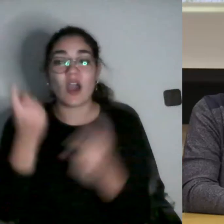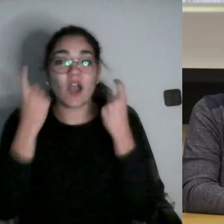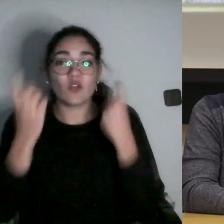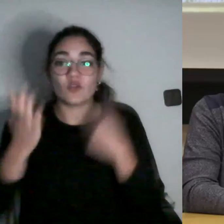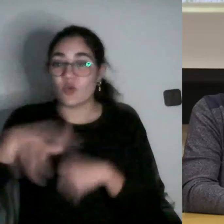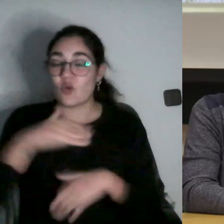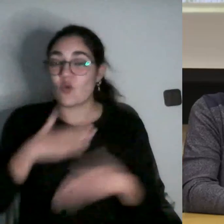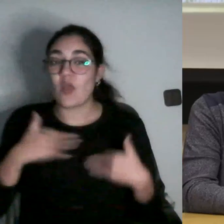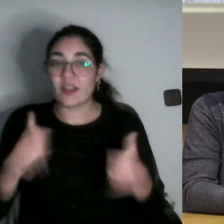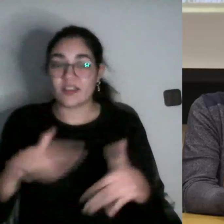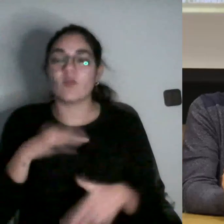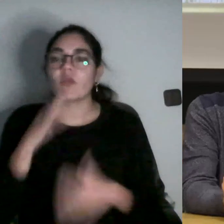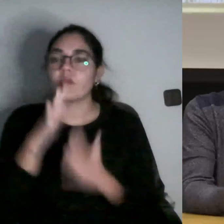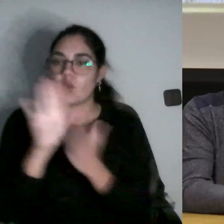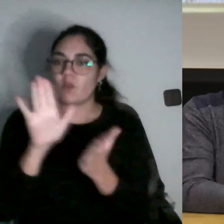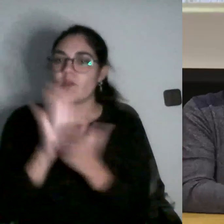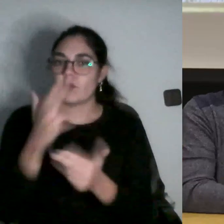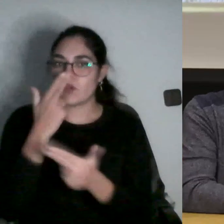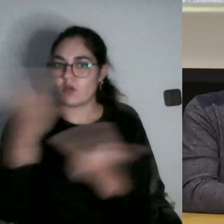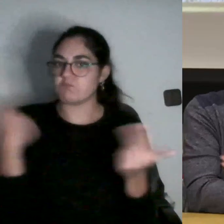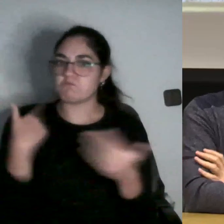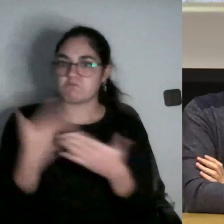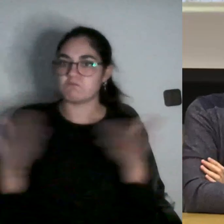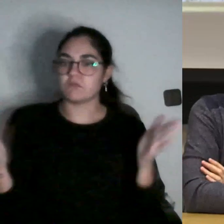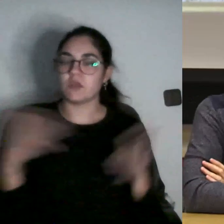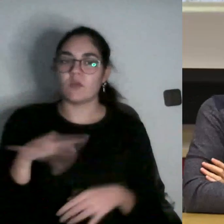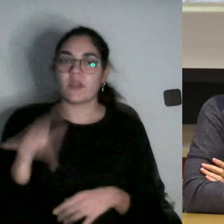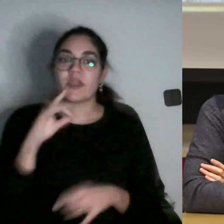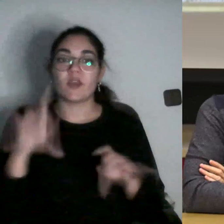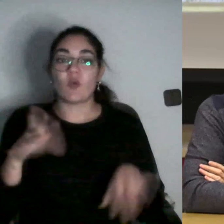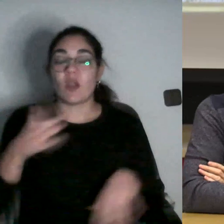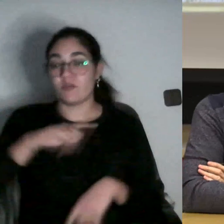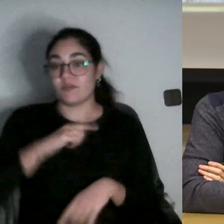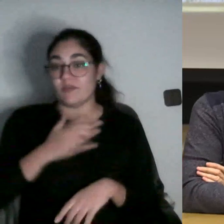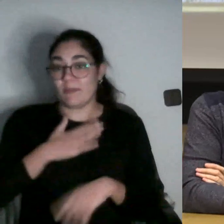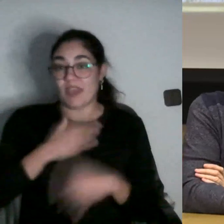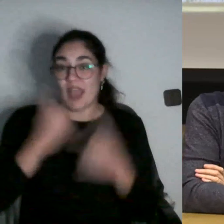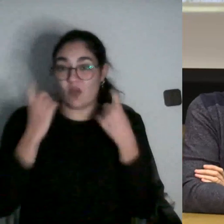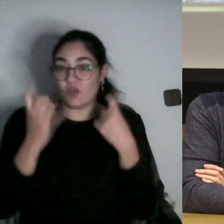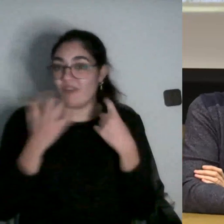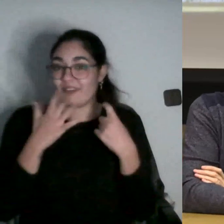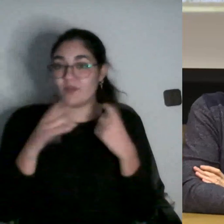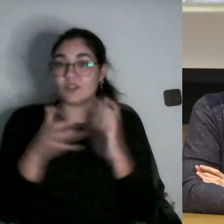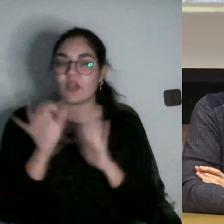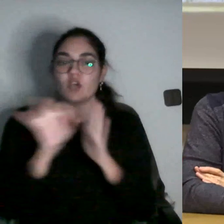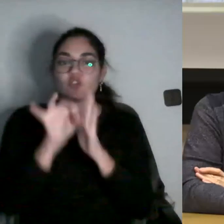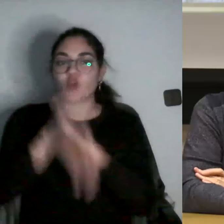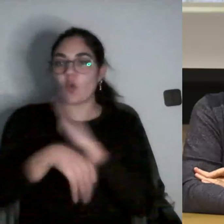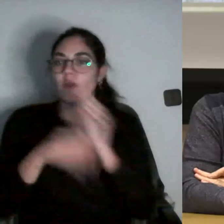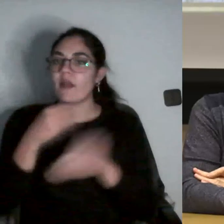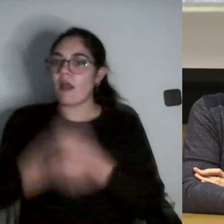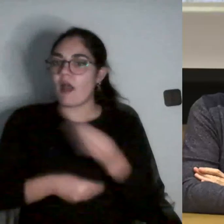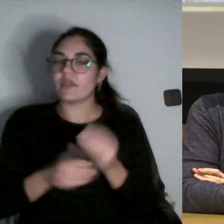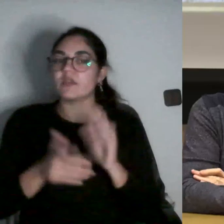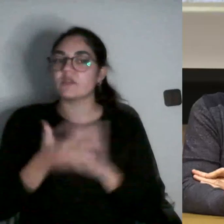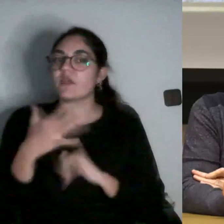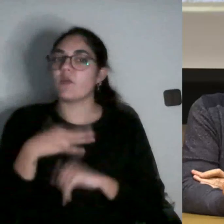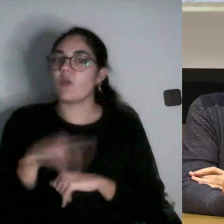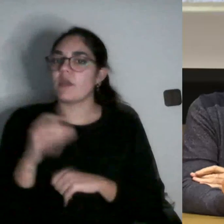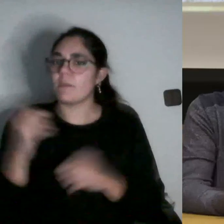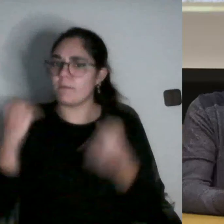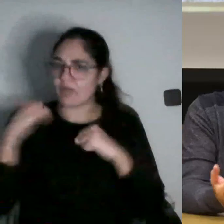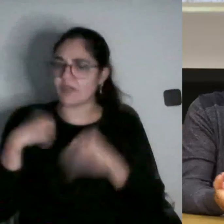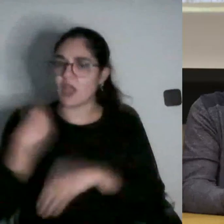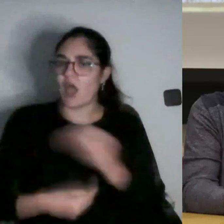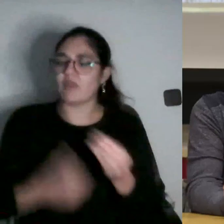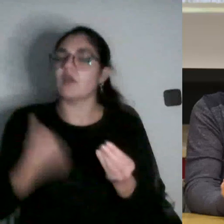publicación en abierto como un ejemplo mis alumnos hacen software en muchas prácticas pues ese software puede ser perfectamente software libre los alumnos de